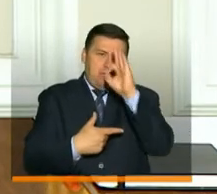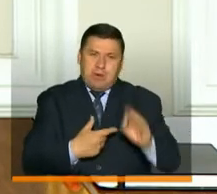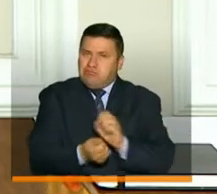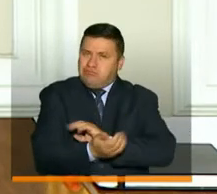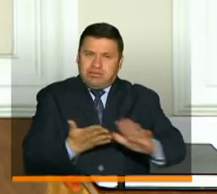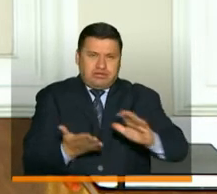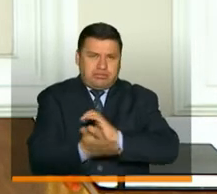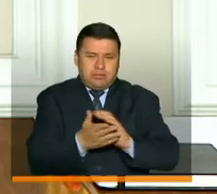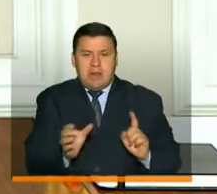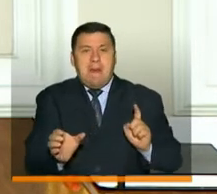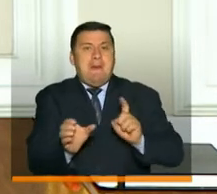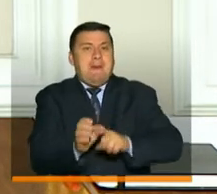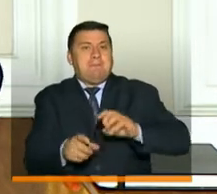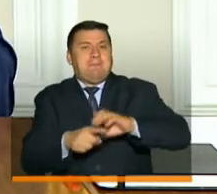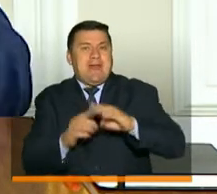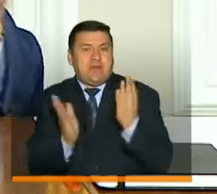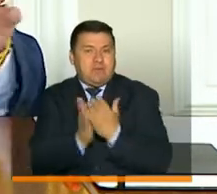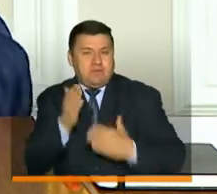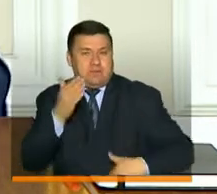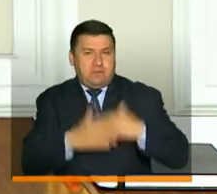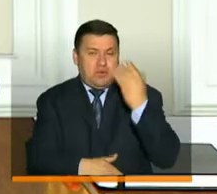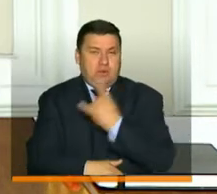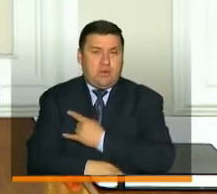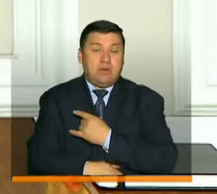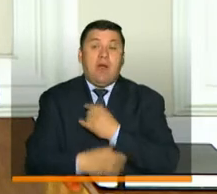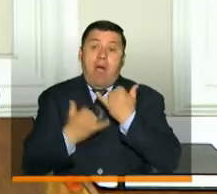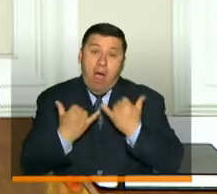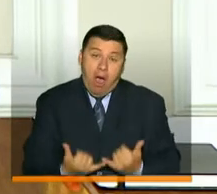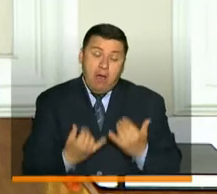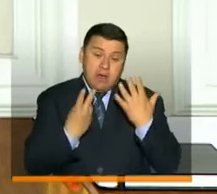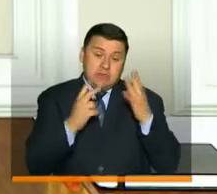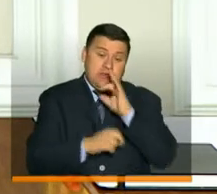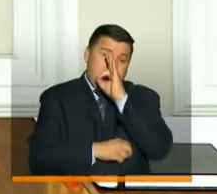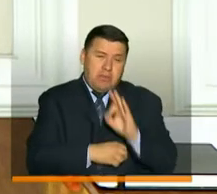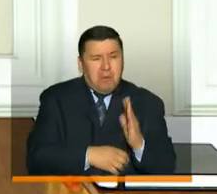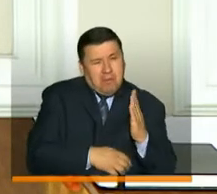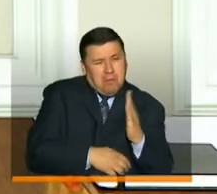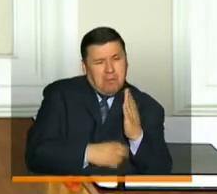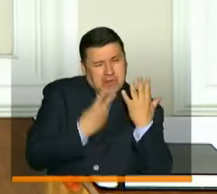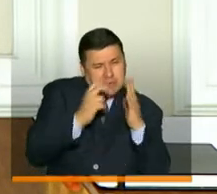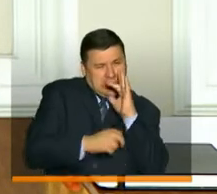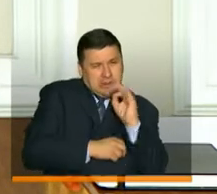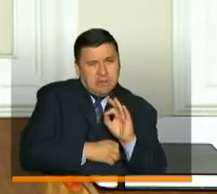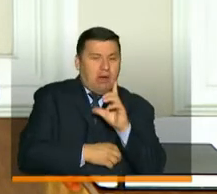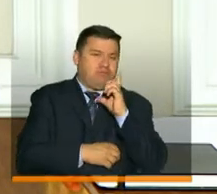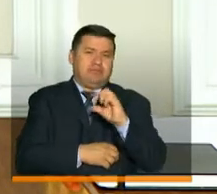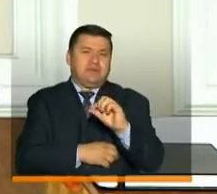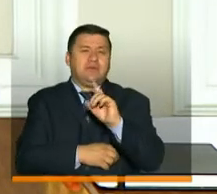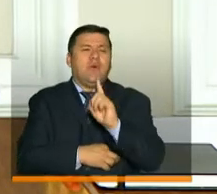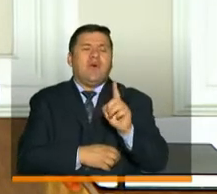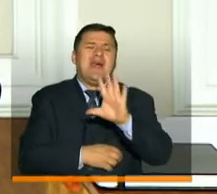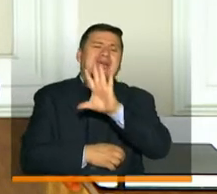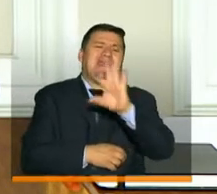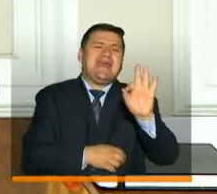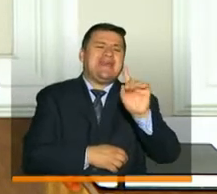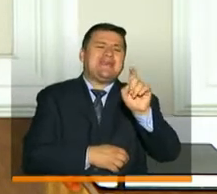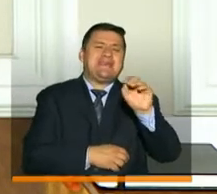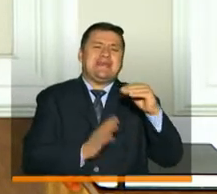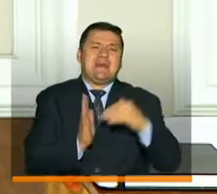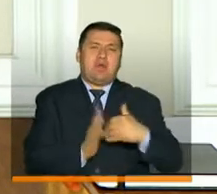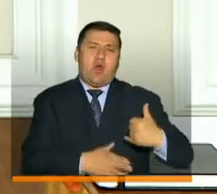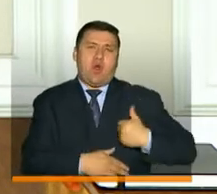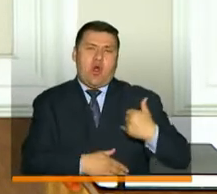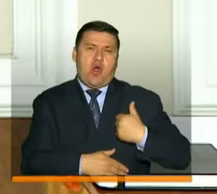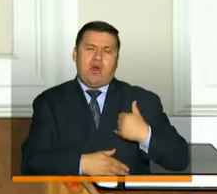sobre la matrícula. Como les decía, un 70 por ciento en promedio para los cerca de 569 mil jóvenes